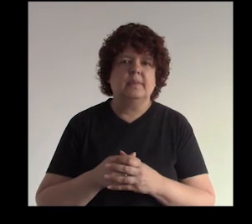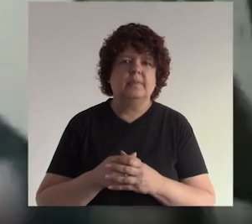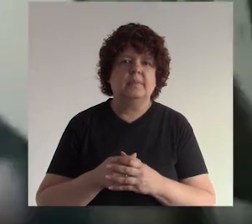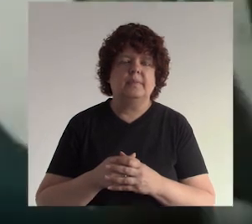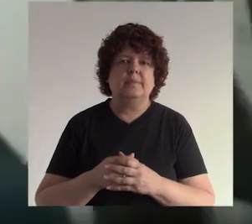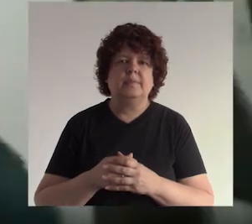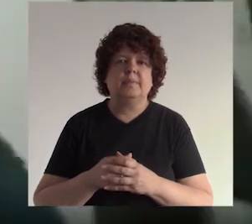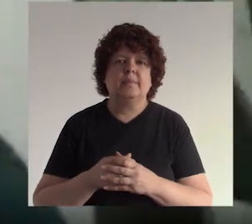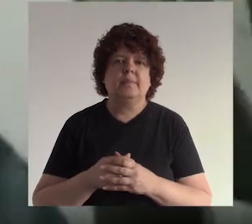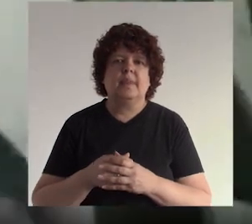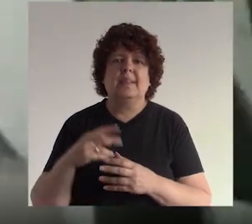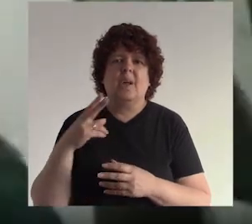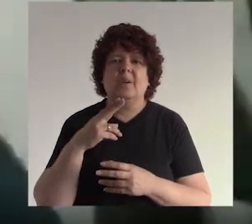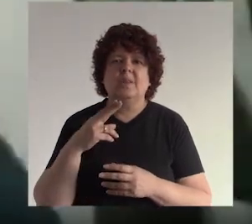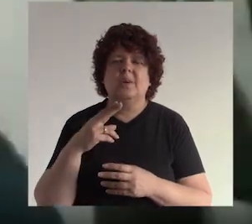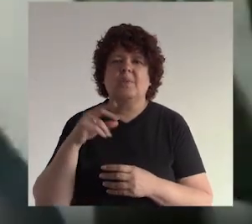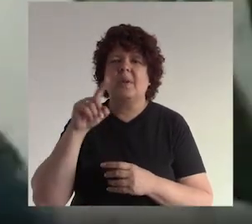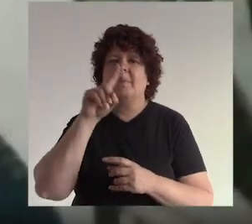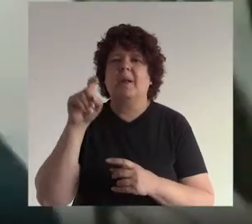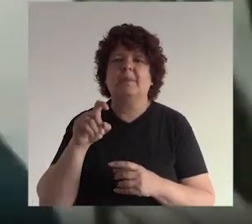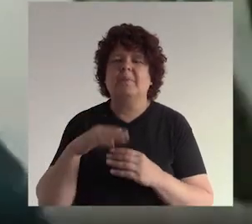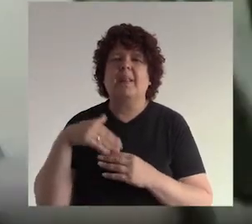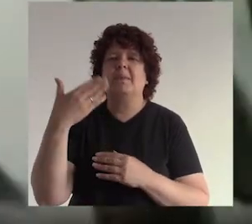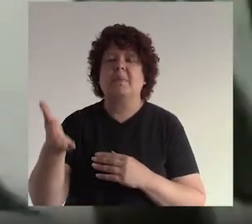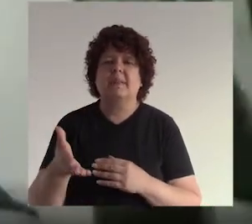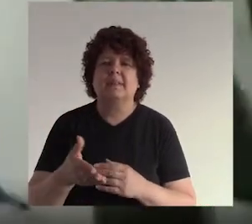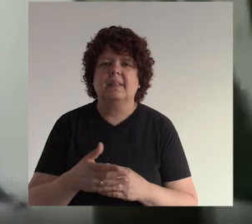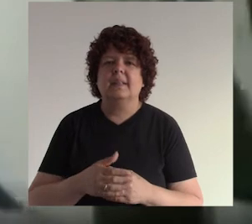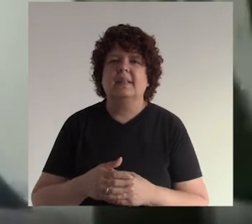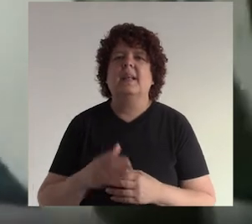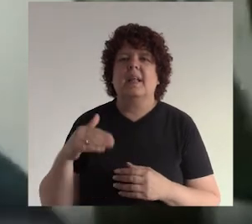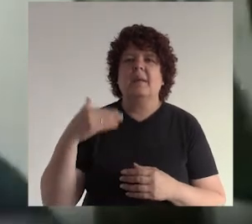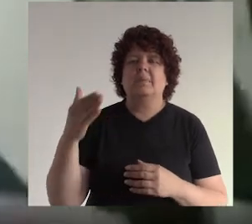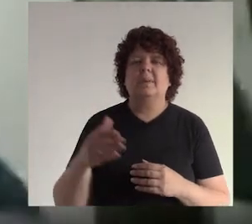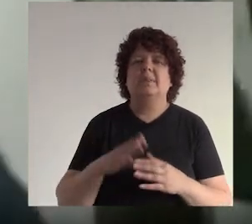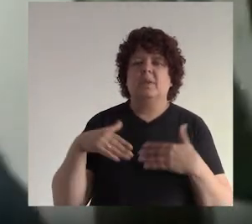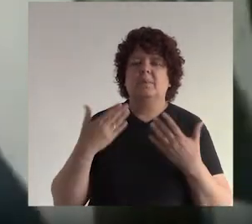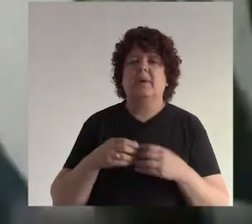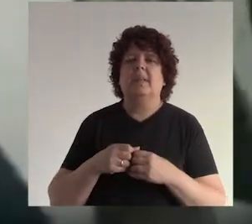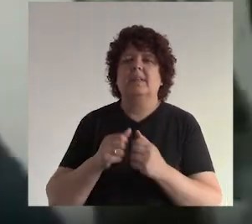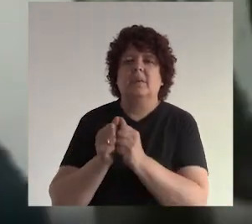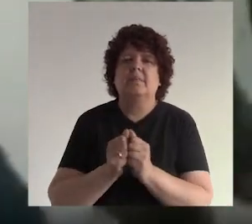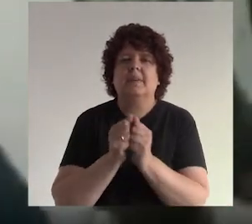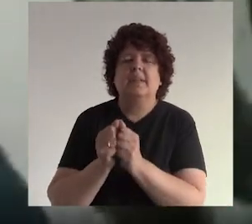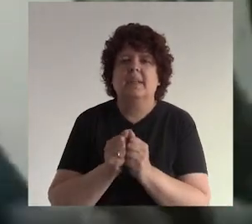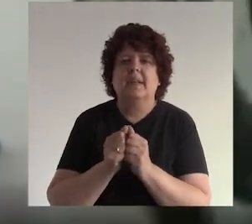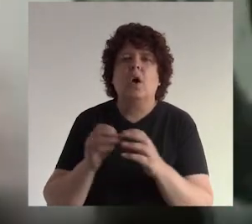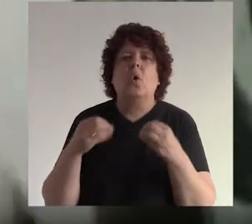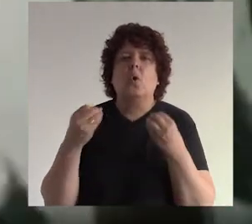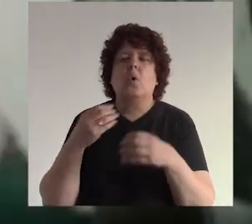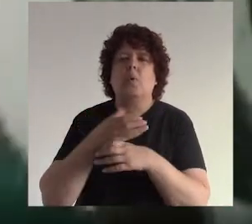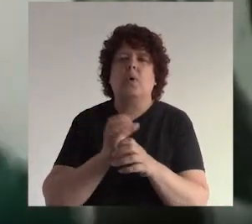una pregunta ¿no? se te cortó Freddy como que una pregunta así para que en una próxima Antonio nos puedas acompañar